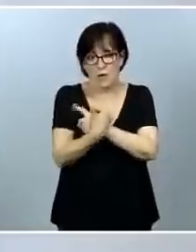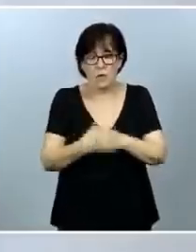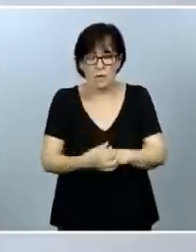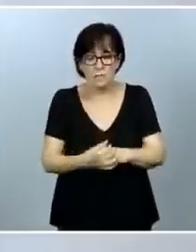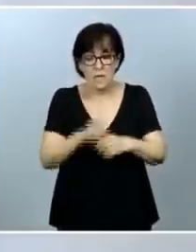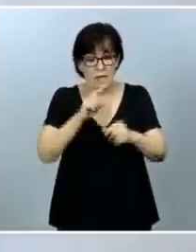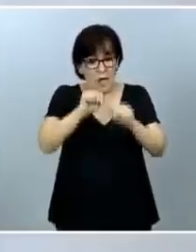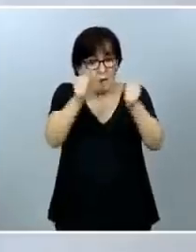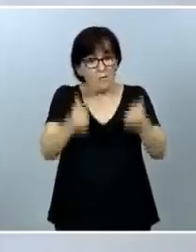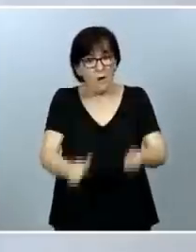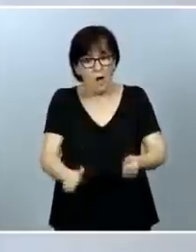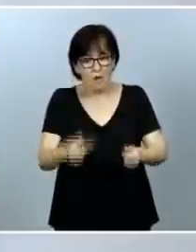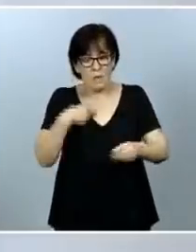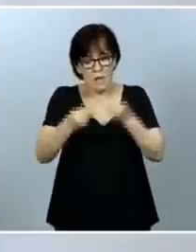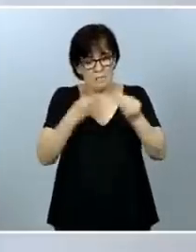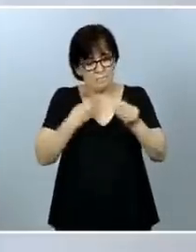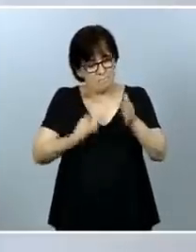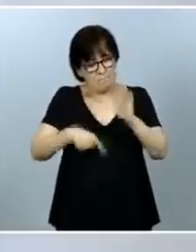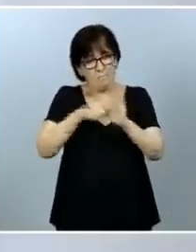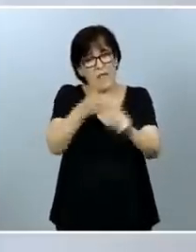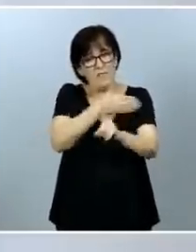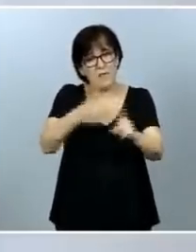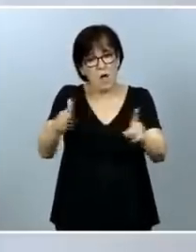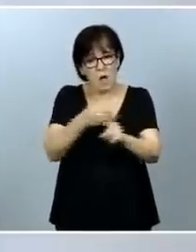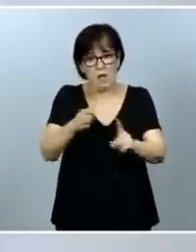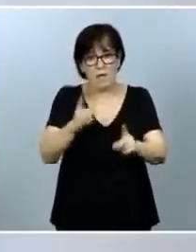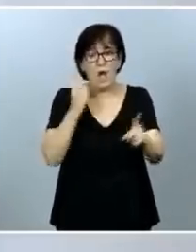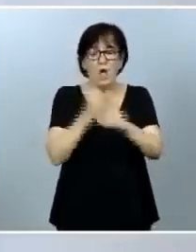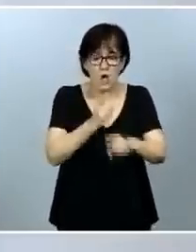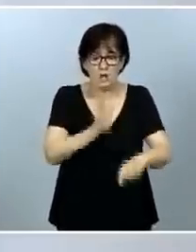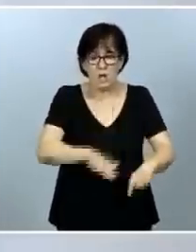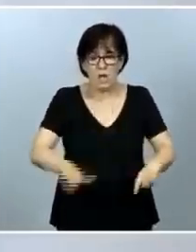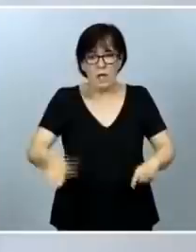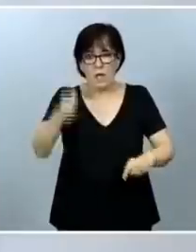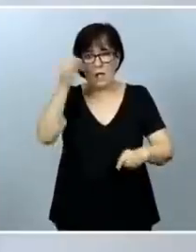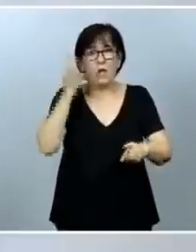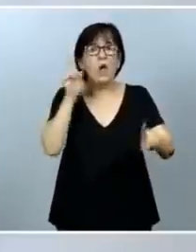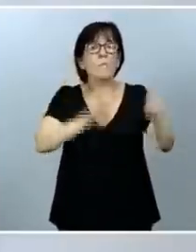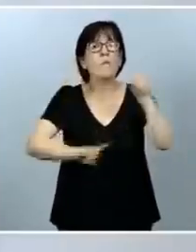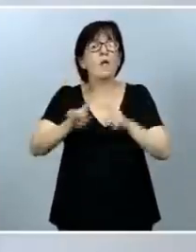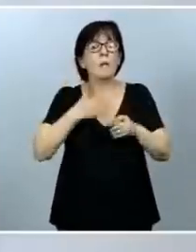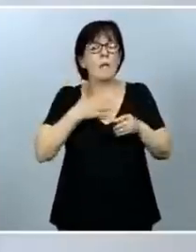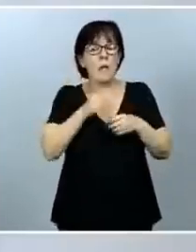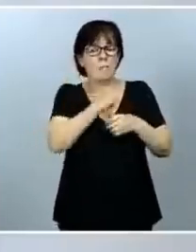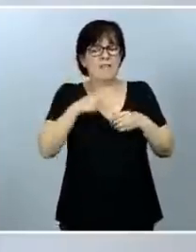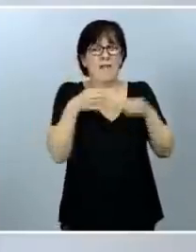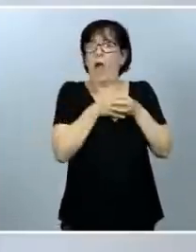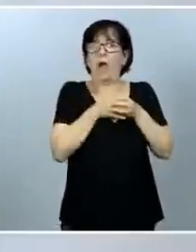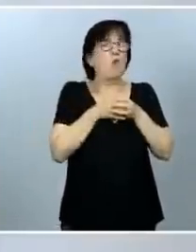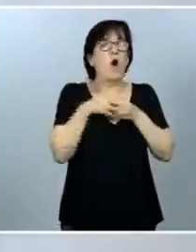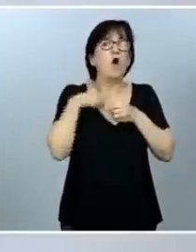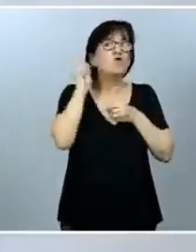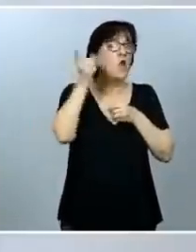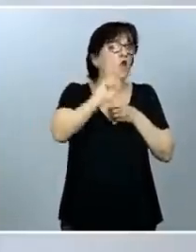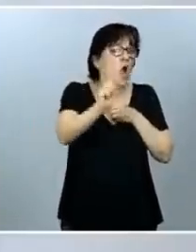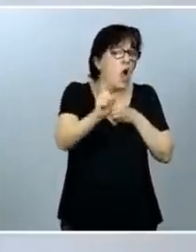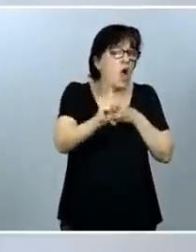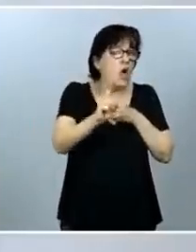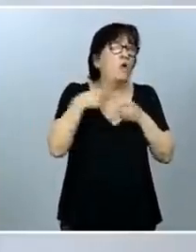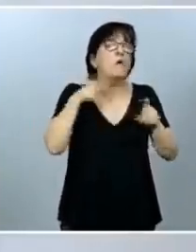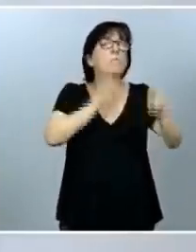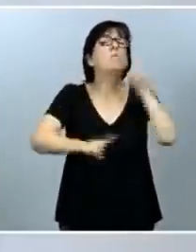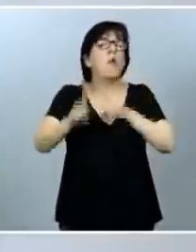forma, estamos enmarcando la violencia contra la infancia no como un problema del ámbito privado, porque no es un problema privado, sino como un problema